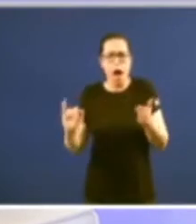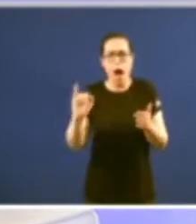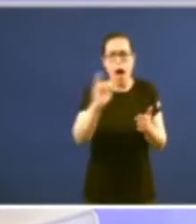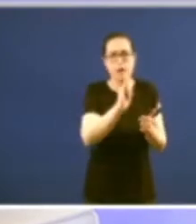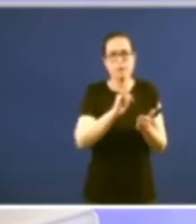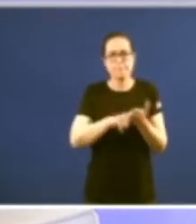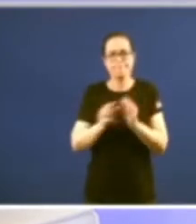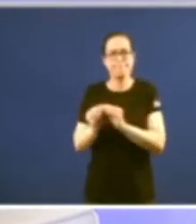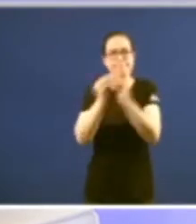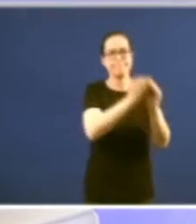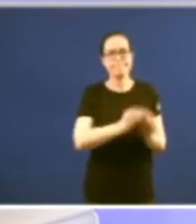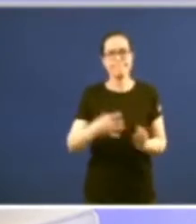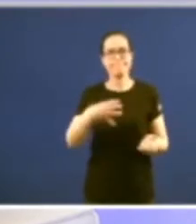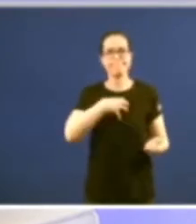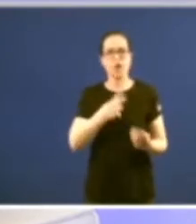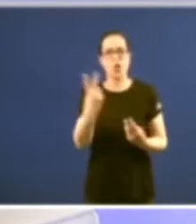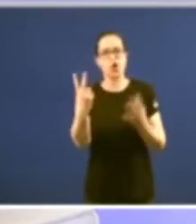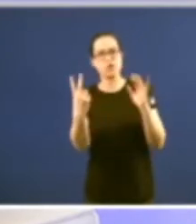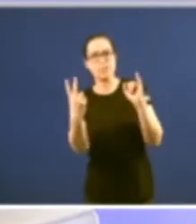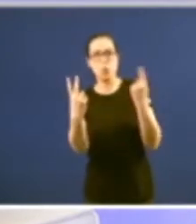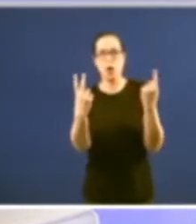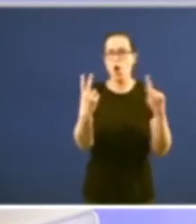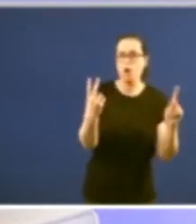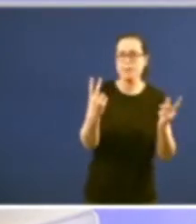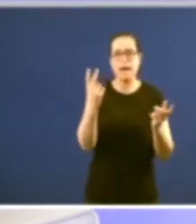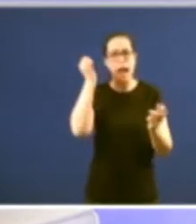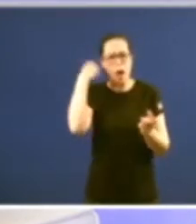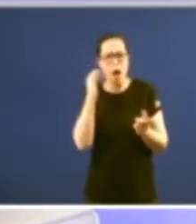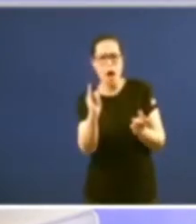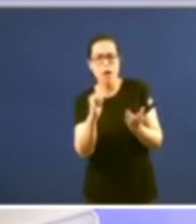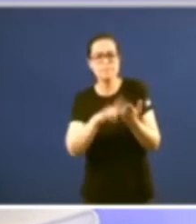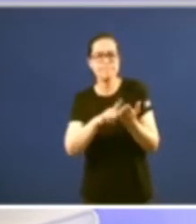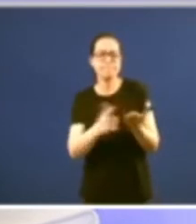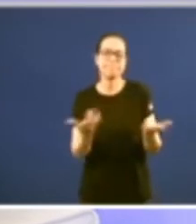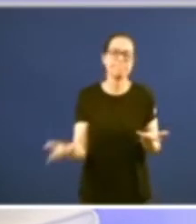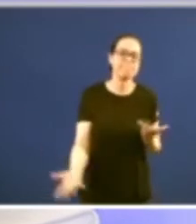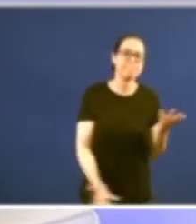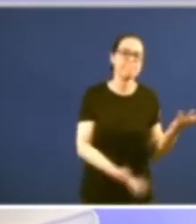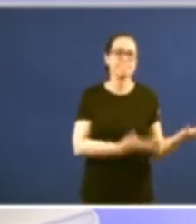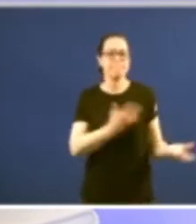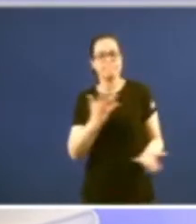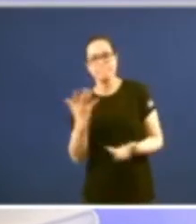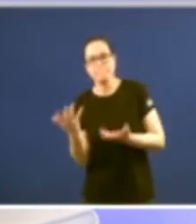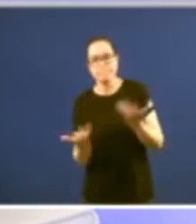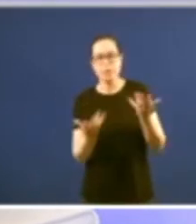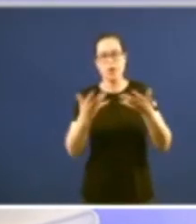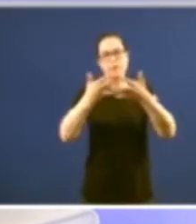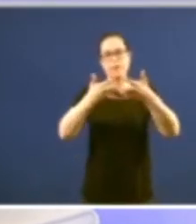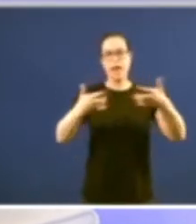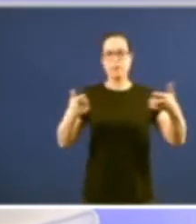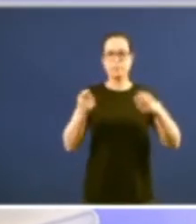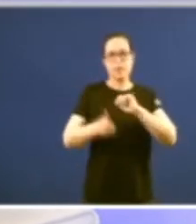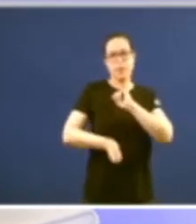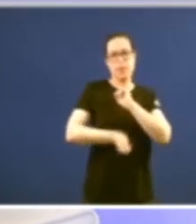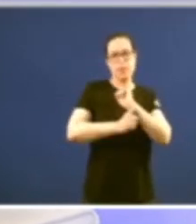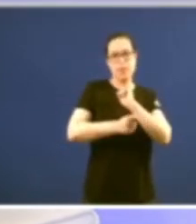dudosamente a tiña en algúnas zonas de Aragón etcétera e por tanto houve que buscar unha perífrasi e a